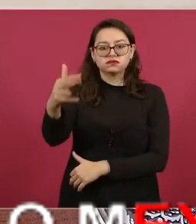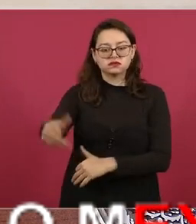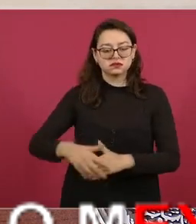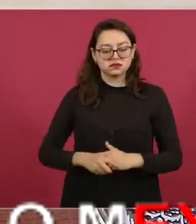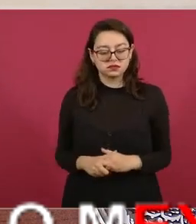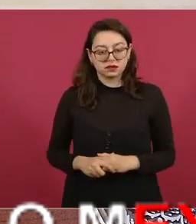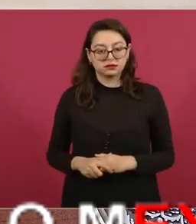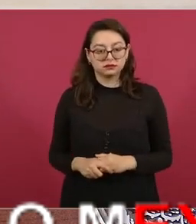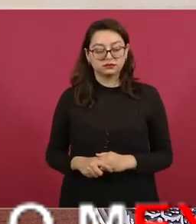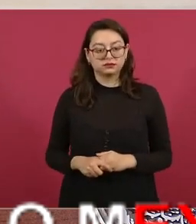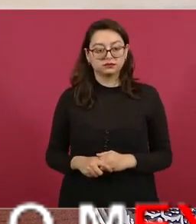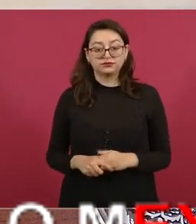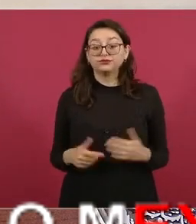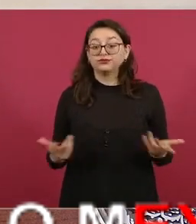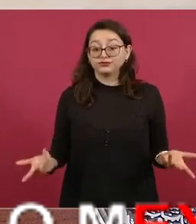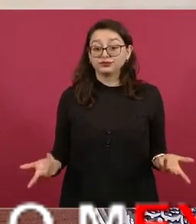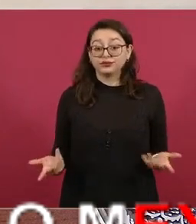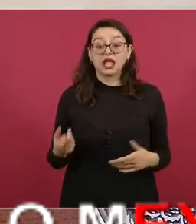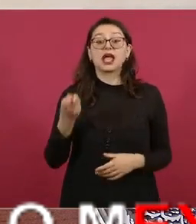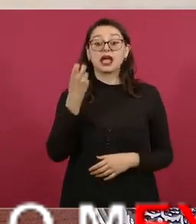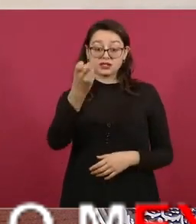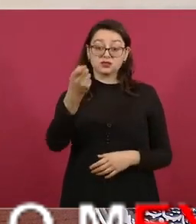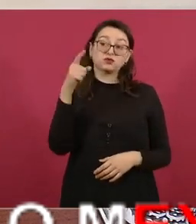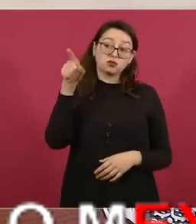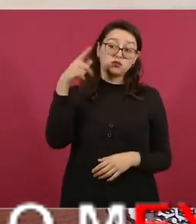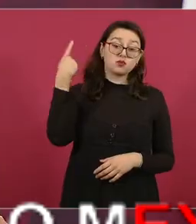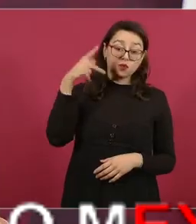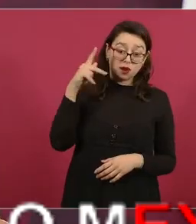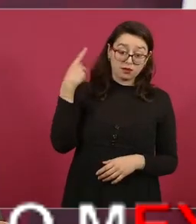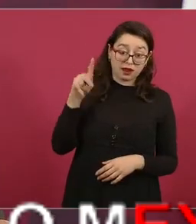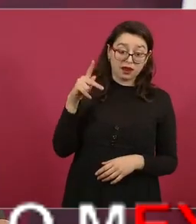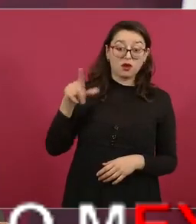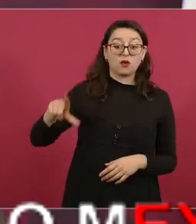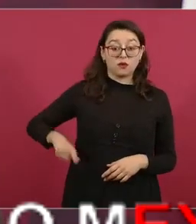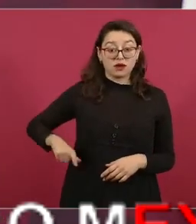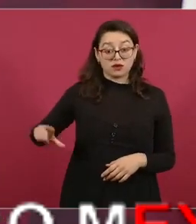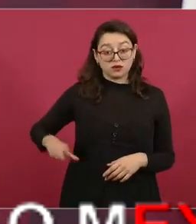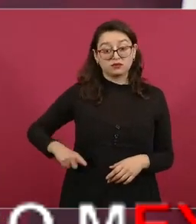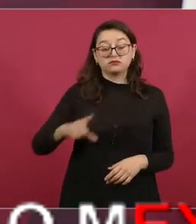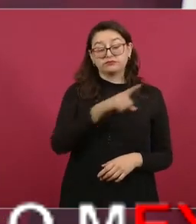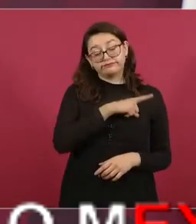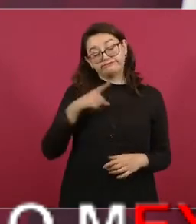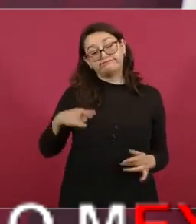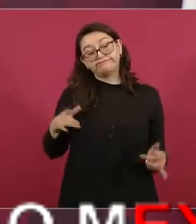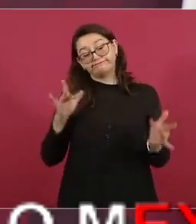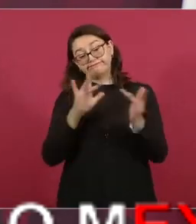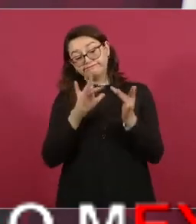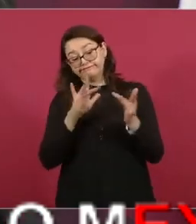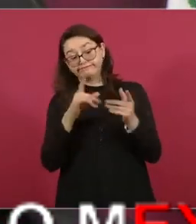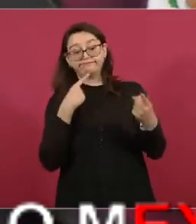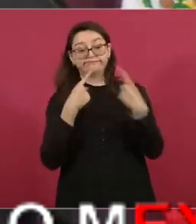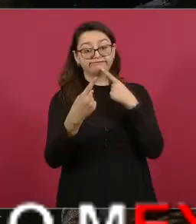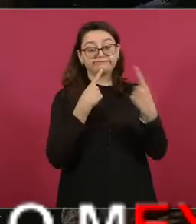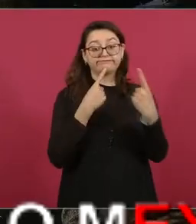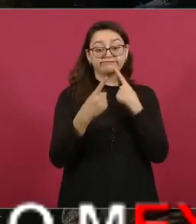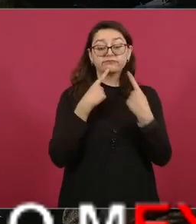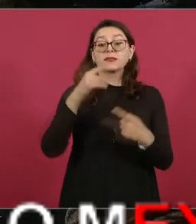es lo que tiene que hacer el gobierno de Puebla en buenos términos